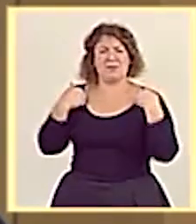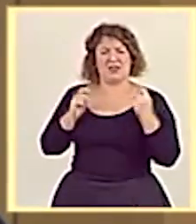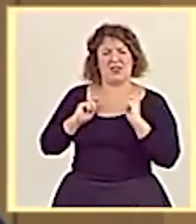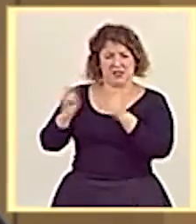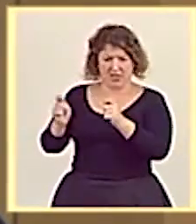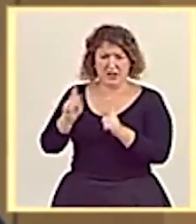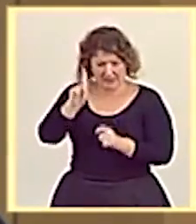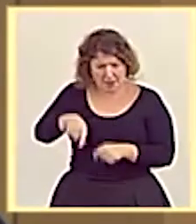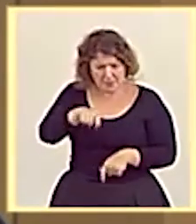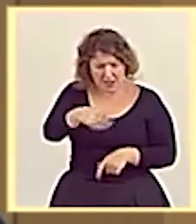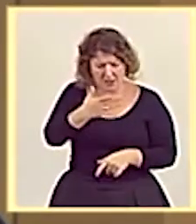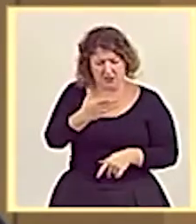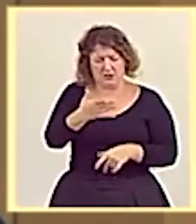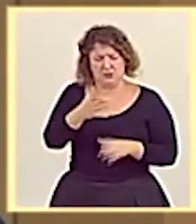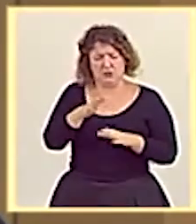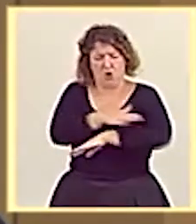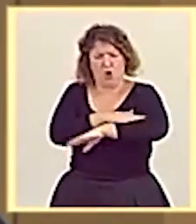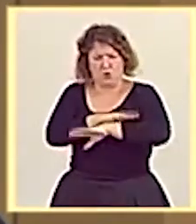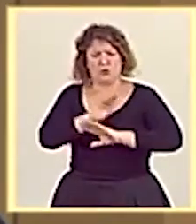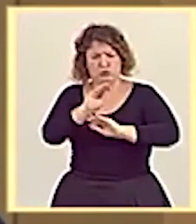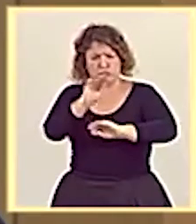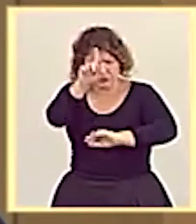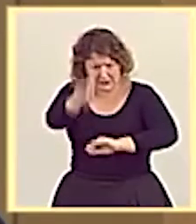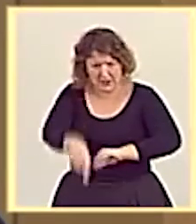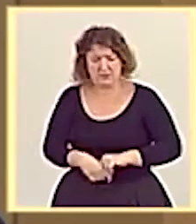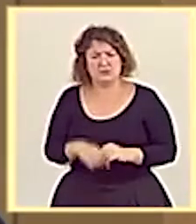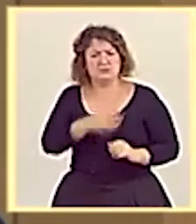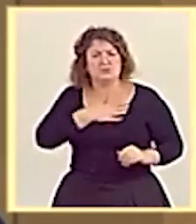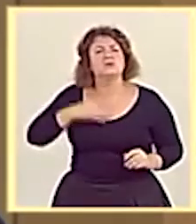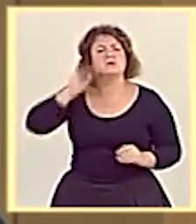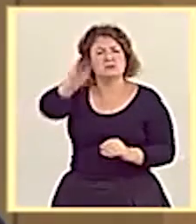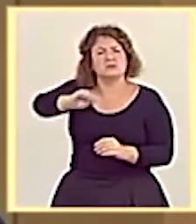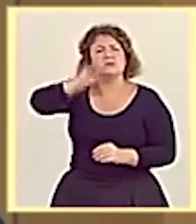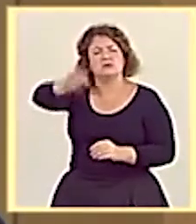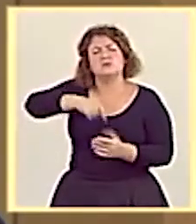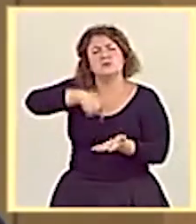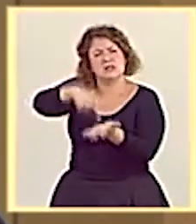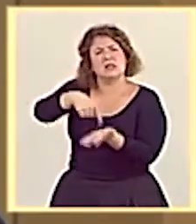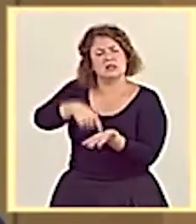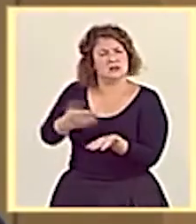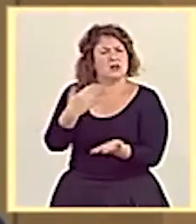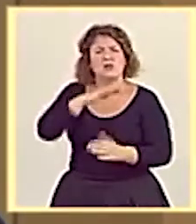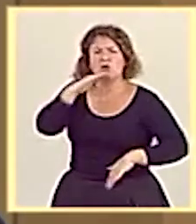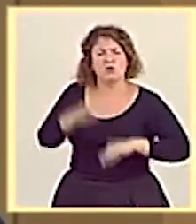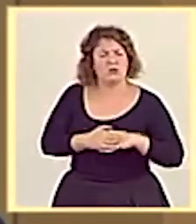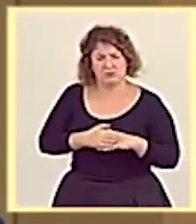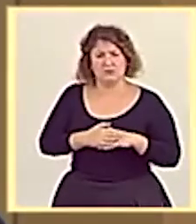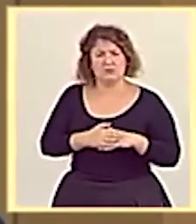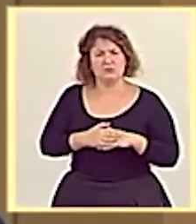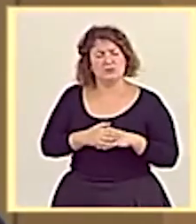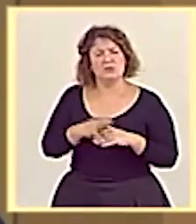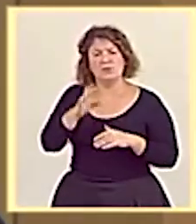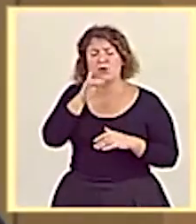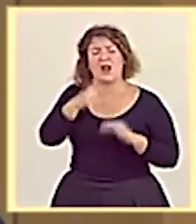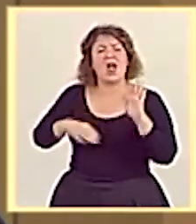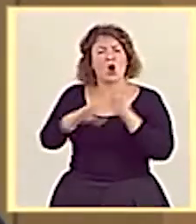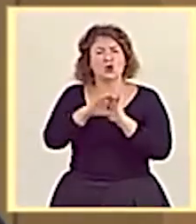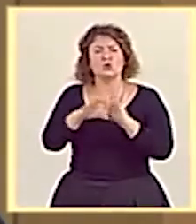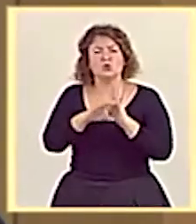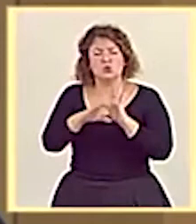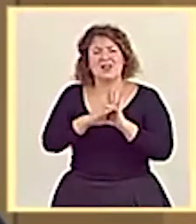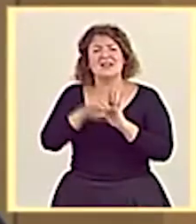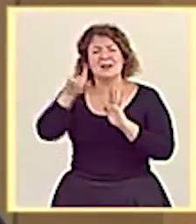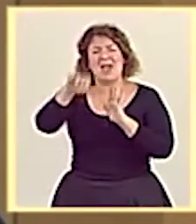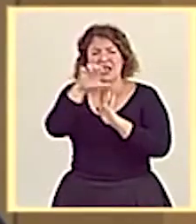el suyo, sí. Pero estamos aquí para recordárselos, exigir su cumplimiento. Porque existe base competencial, constitucional y